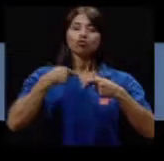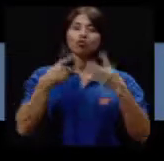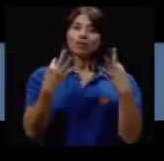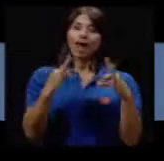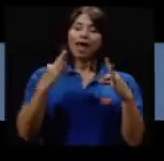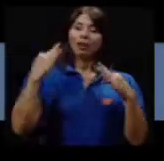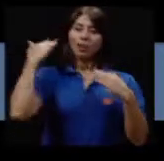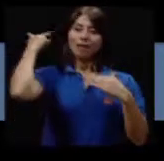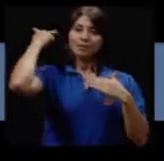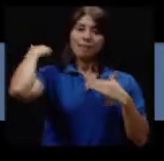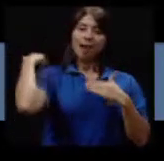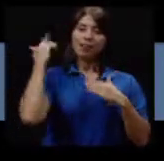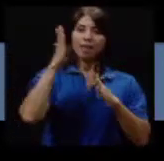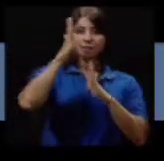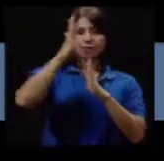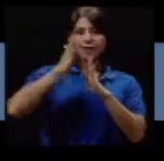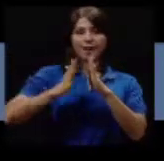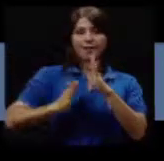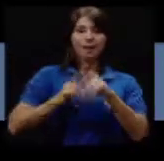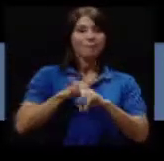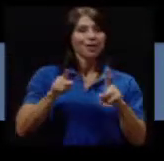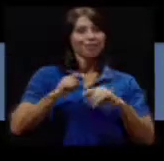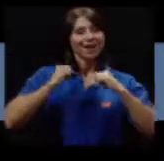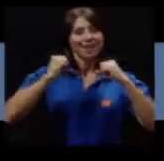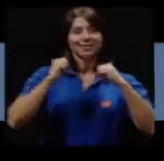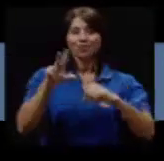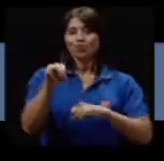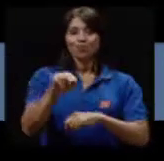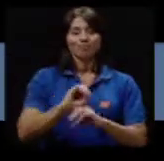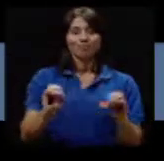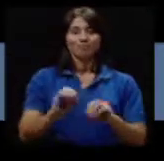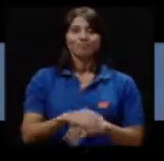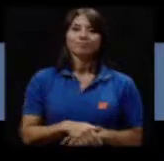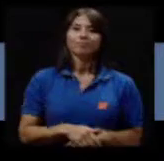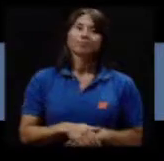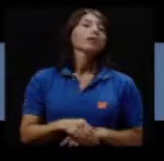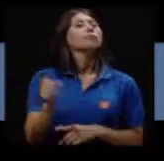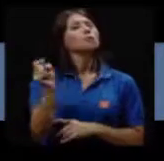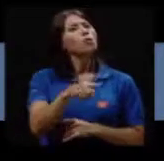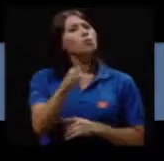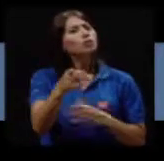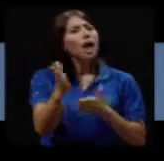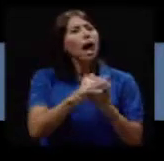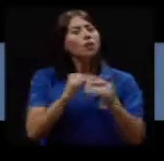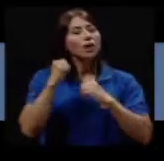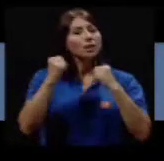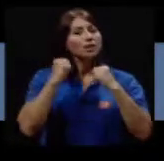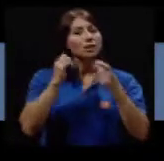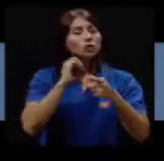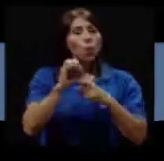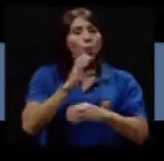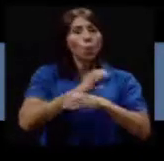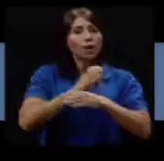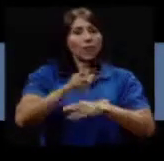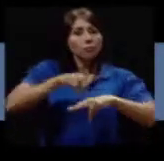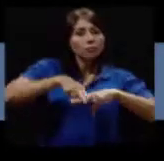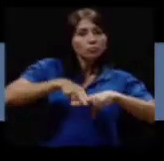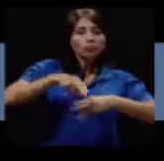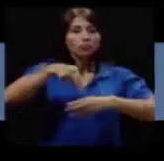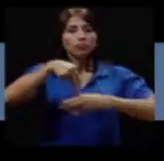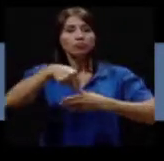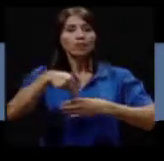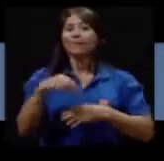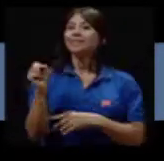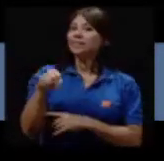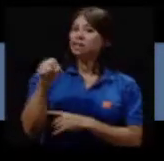espalda recta pero ejercicios no ninguno ¿Ejercicio o cuida de su postura mientras está trabajando para evitar lesiones?